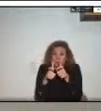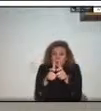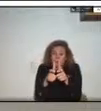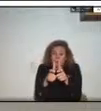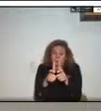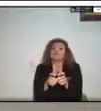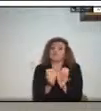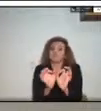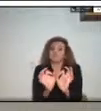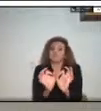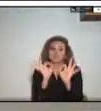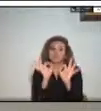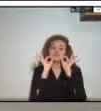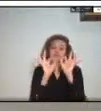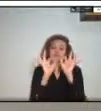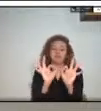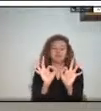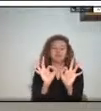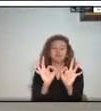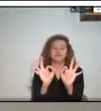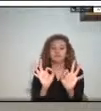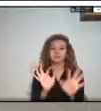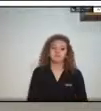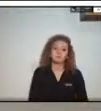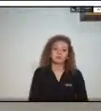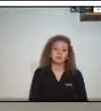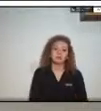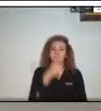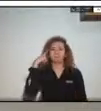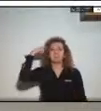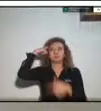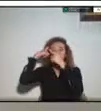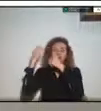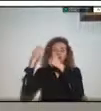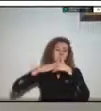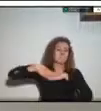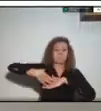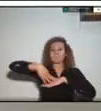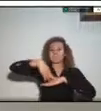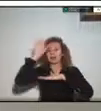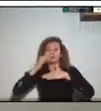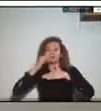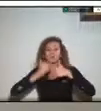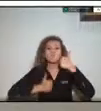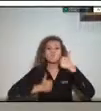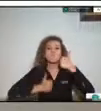mayor de los retos para nosotros es realmente minimizar y prevenir el riesgo